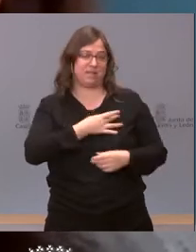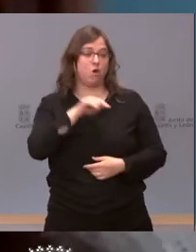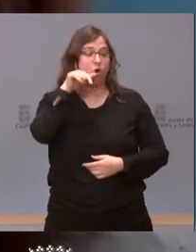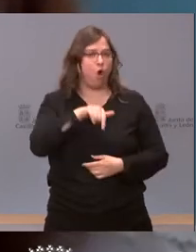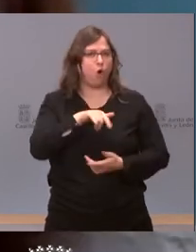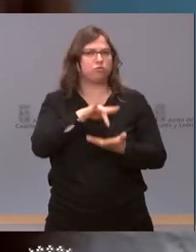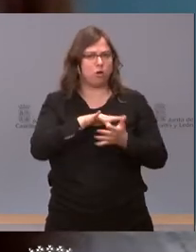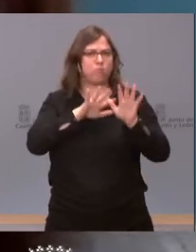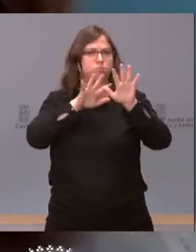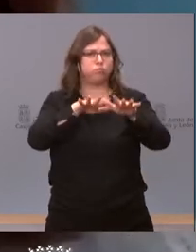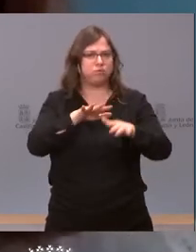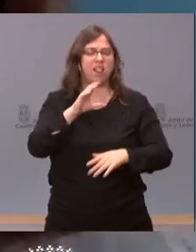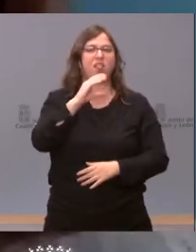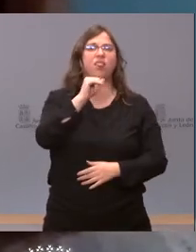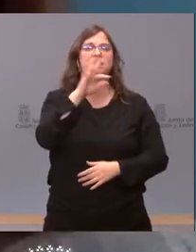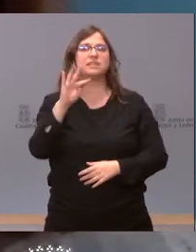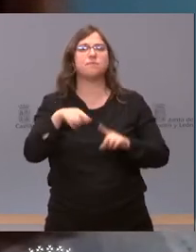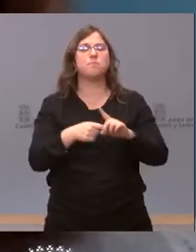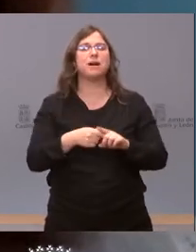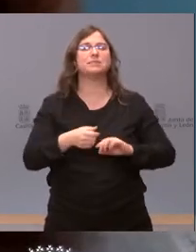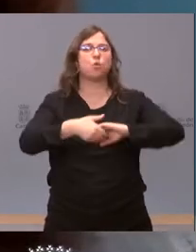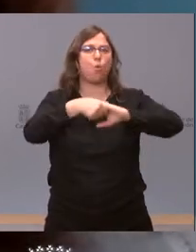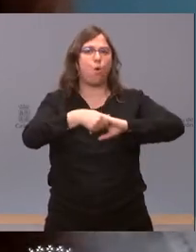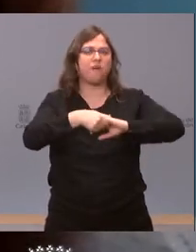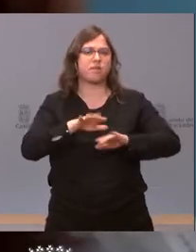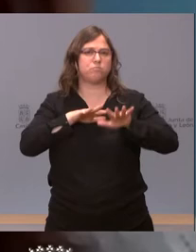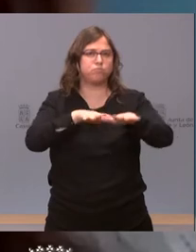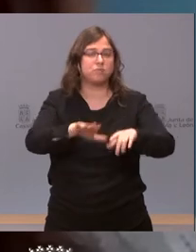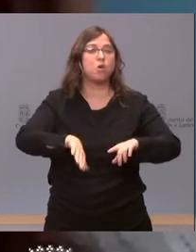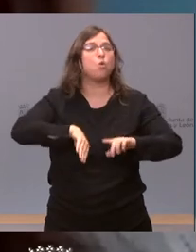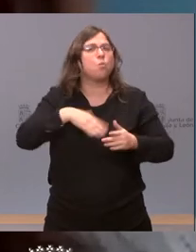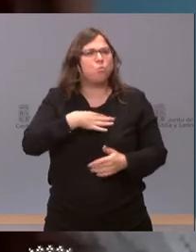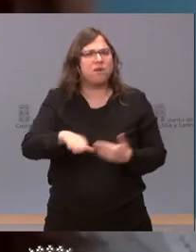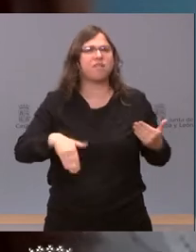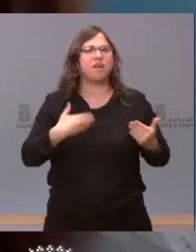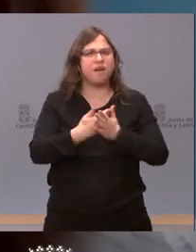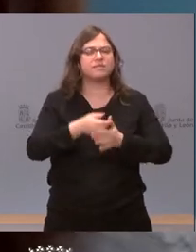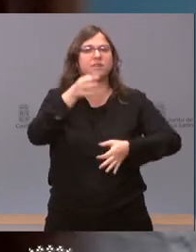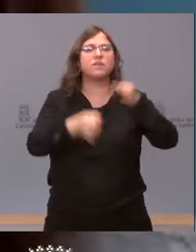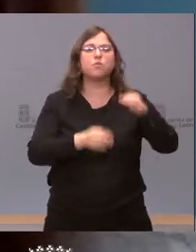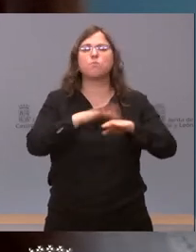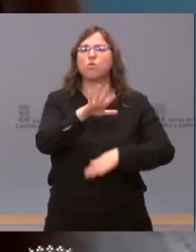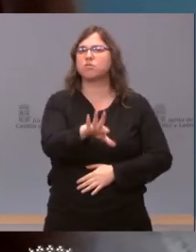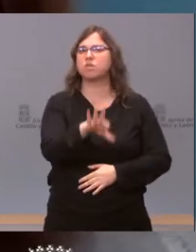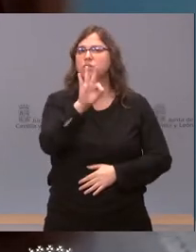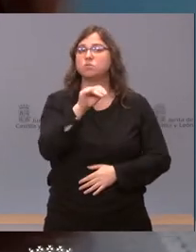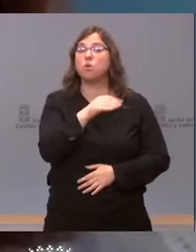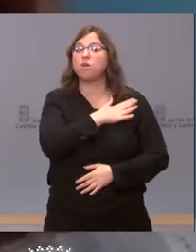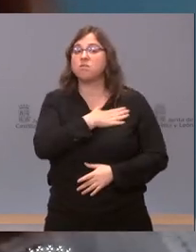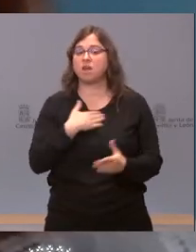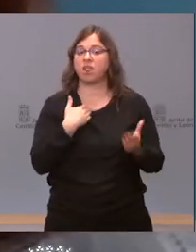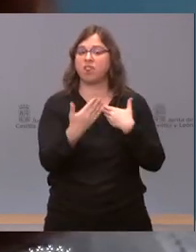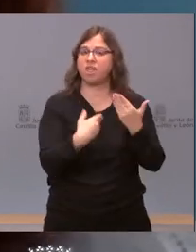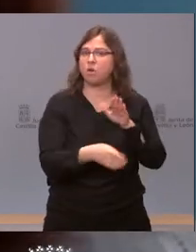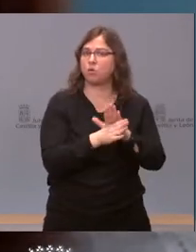manifestaciones y han dicho que incluso pueden llegar a los tribunales por esta decisión. No sé si pretenden retomar el diálogo con ellos